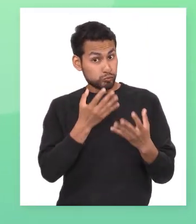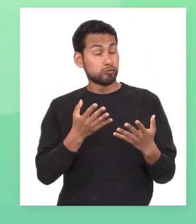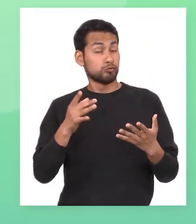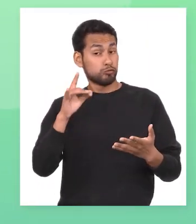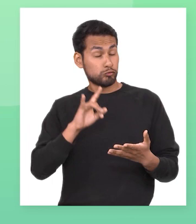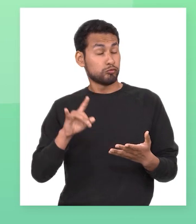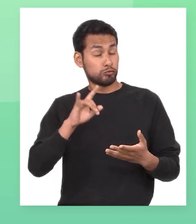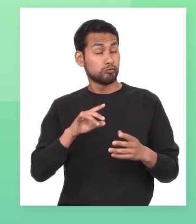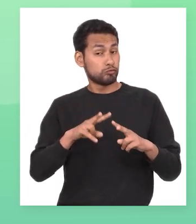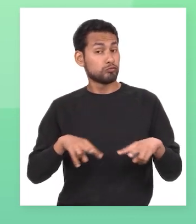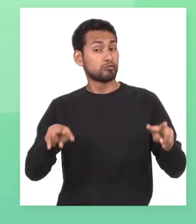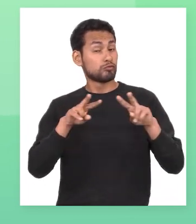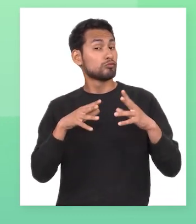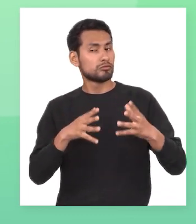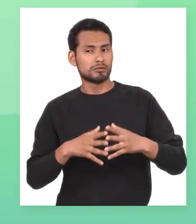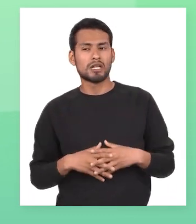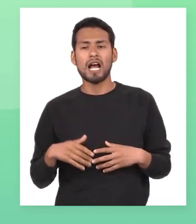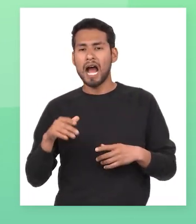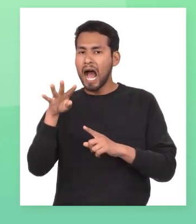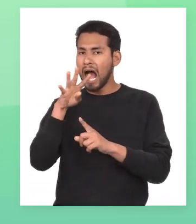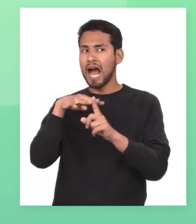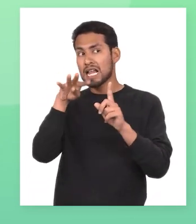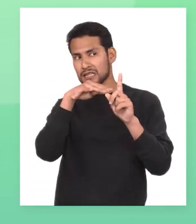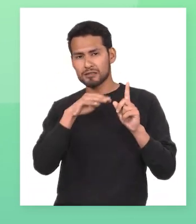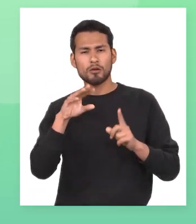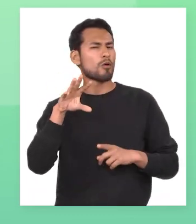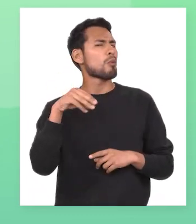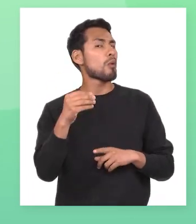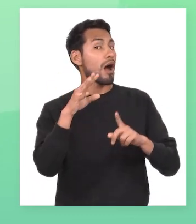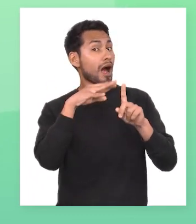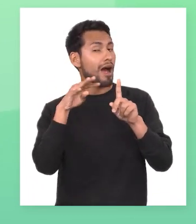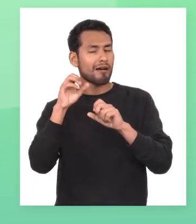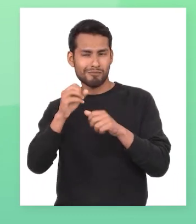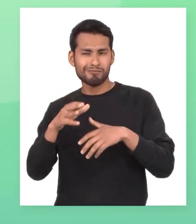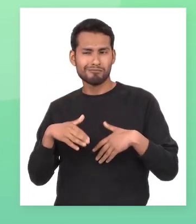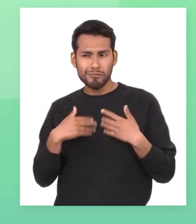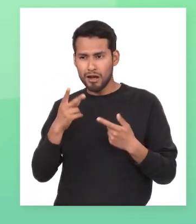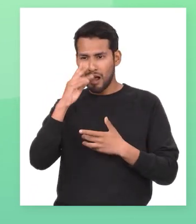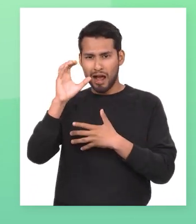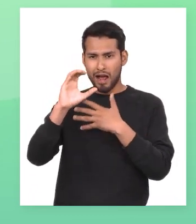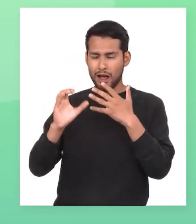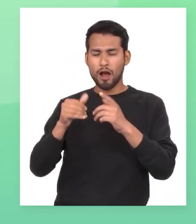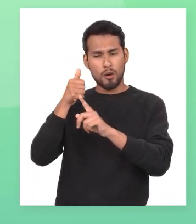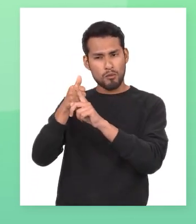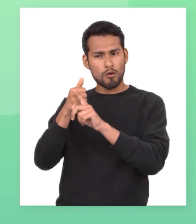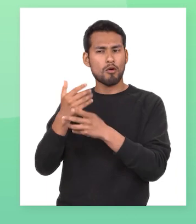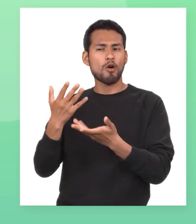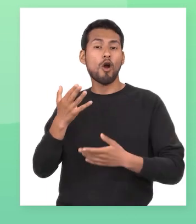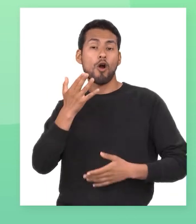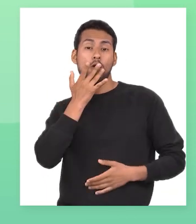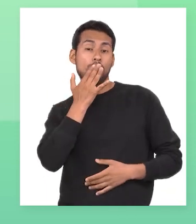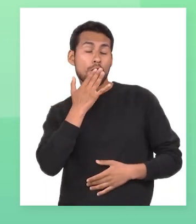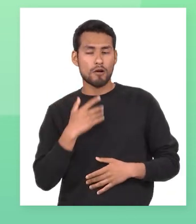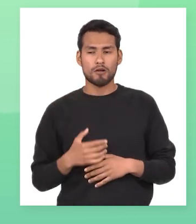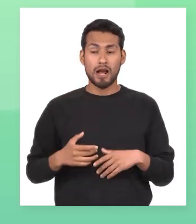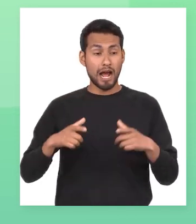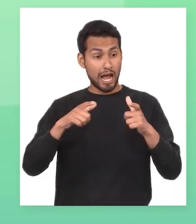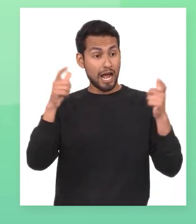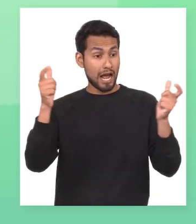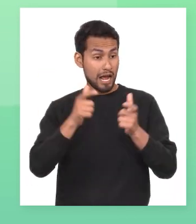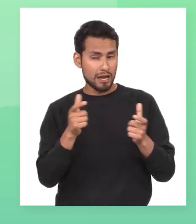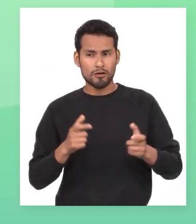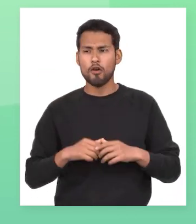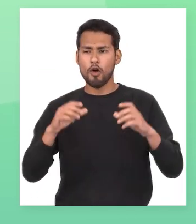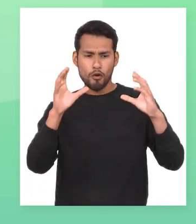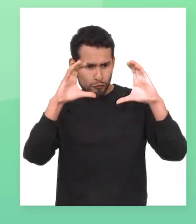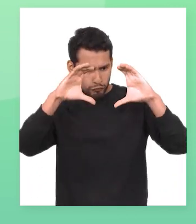muy efectiva Es emplear adjetivos Porque estos sirven para señalar características propias Como los colores, tamaños